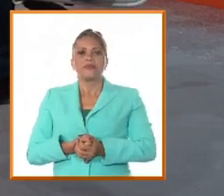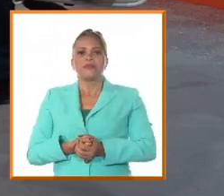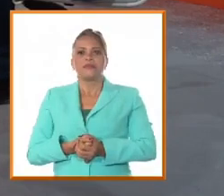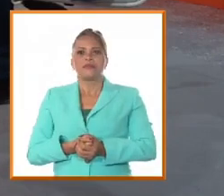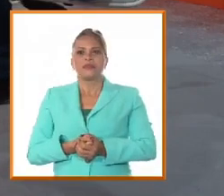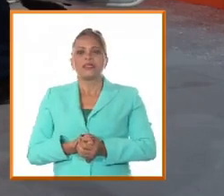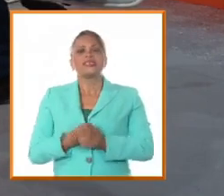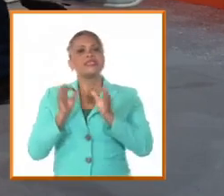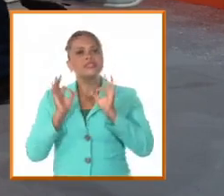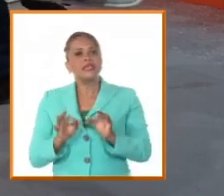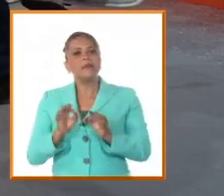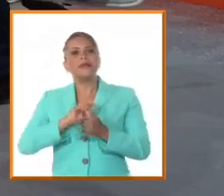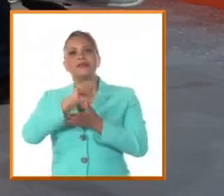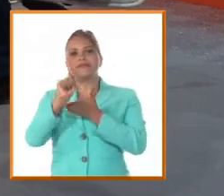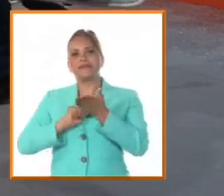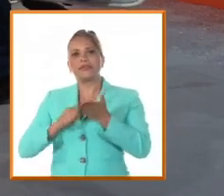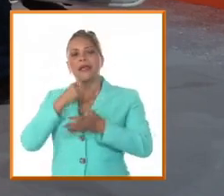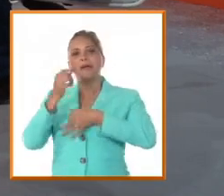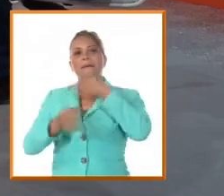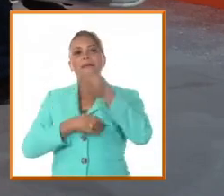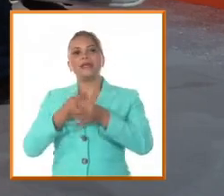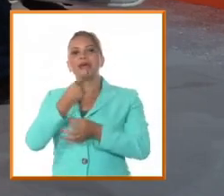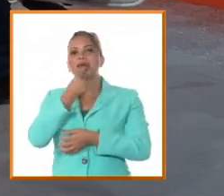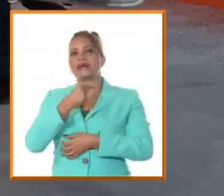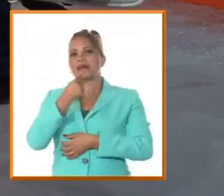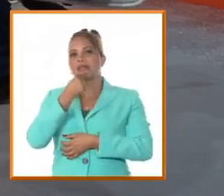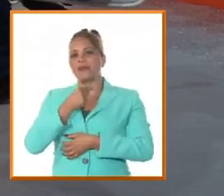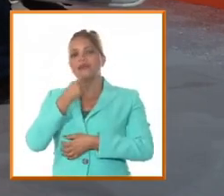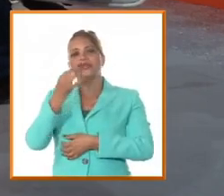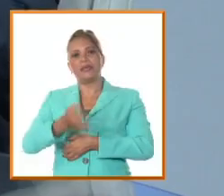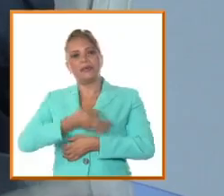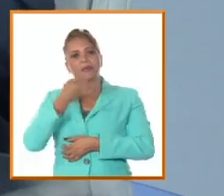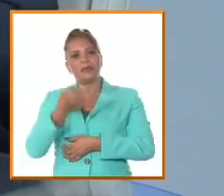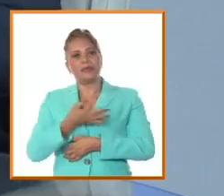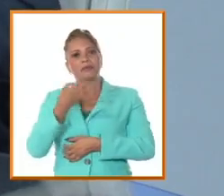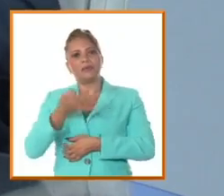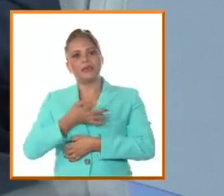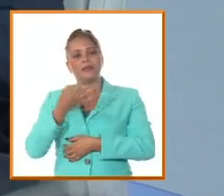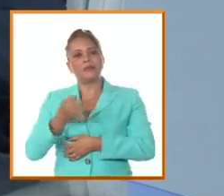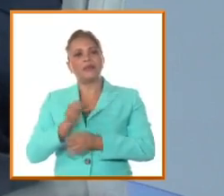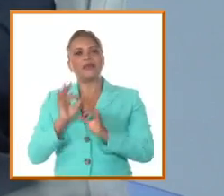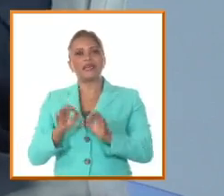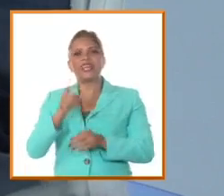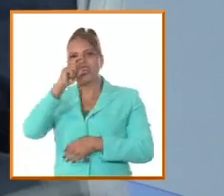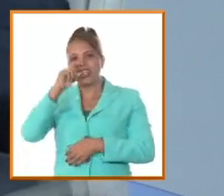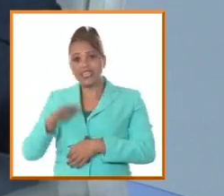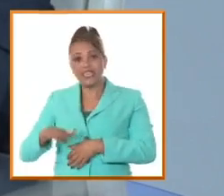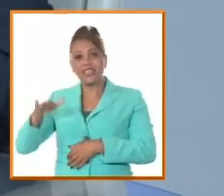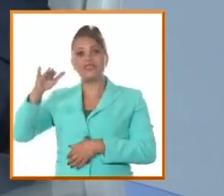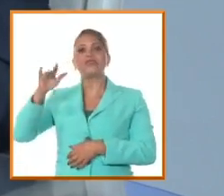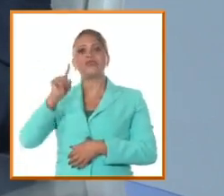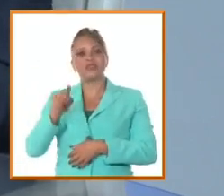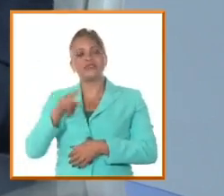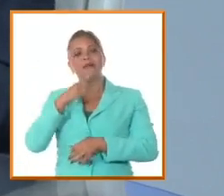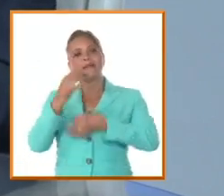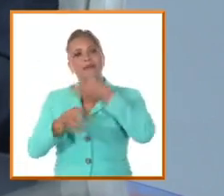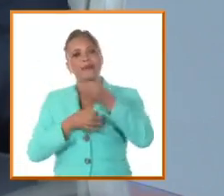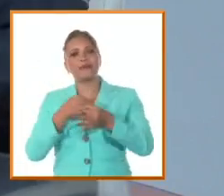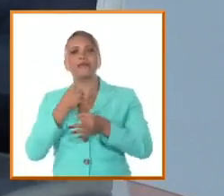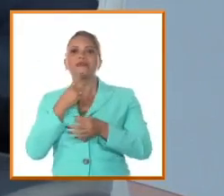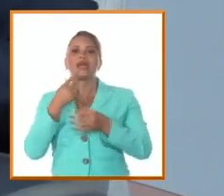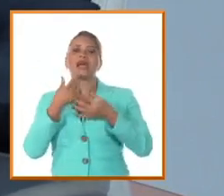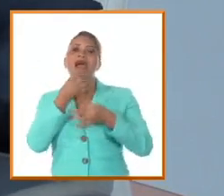un intelectual cubano que mencione más a Ignacio Aramonte que Manuel de la Cruz. En los episodios de la revolución cubana la figura histórica que más aparece mencionada